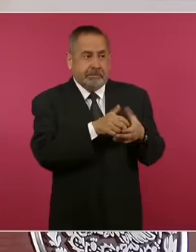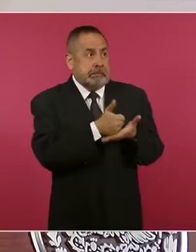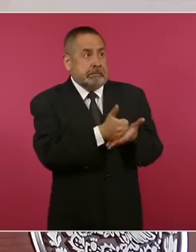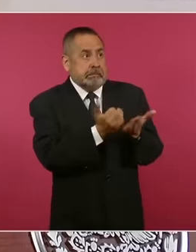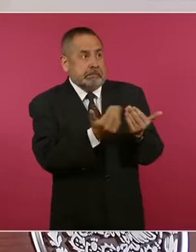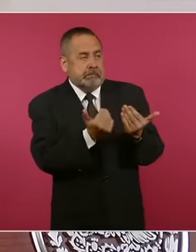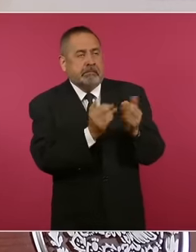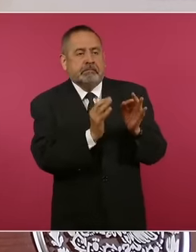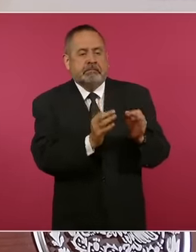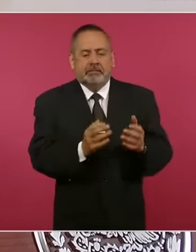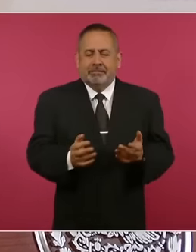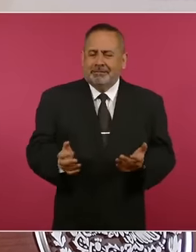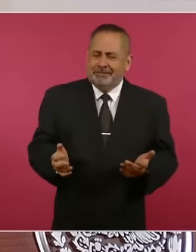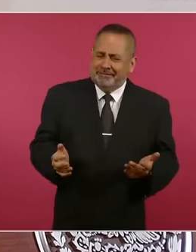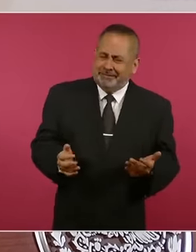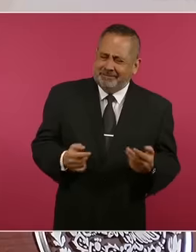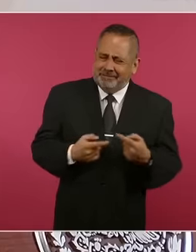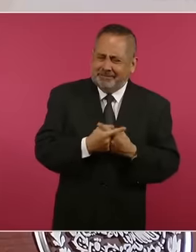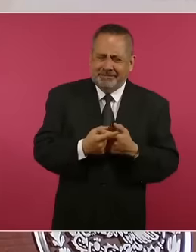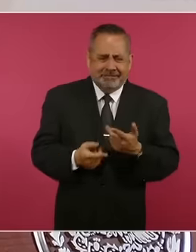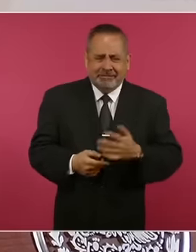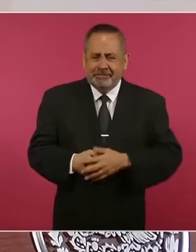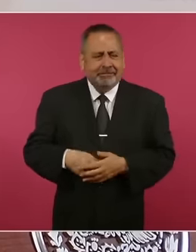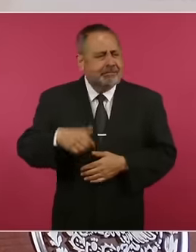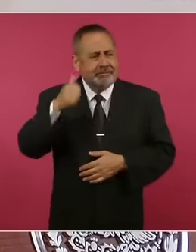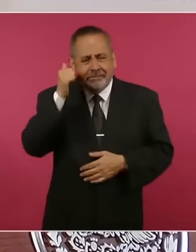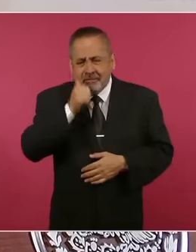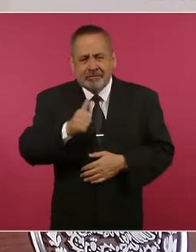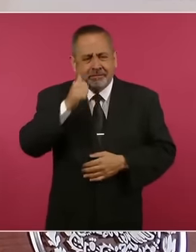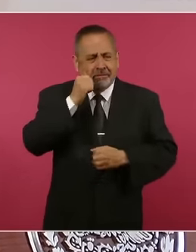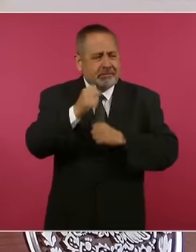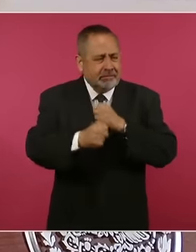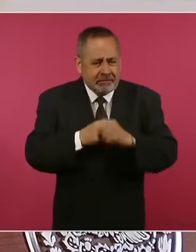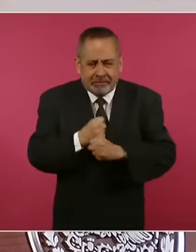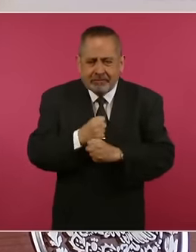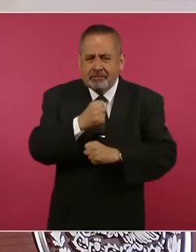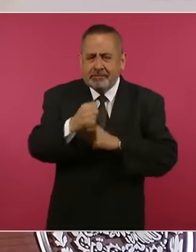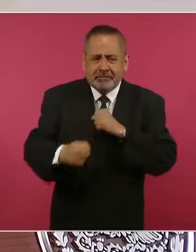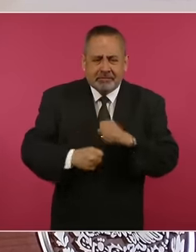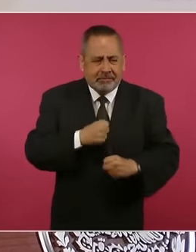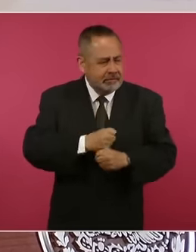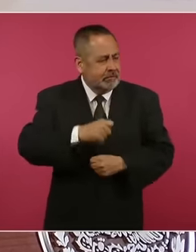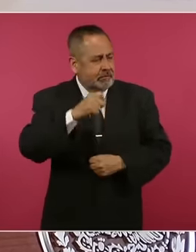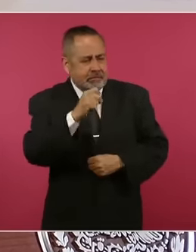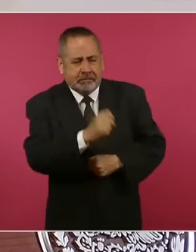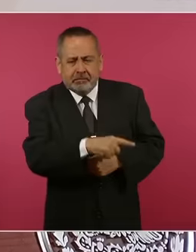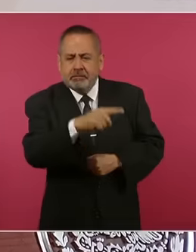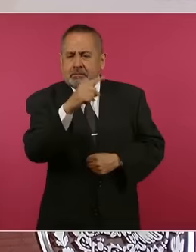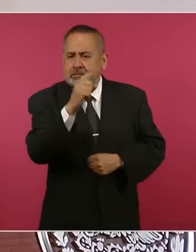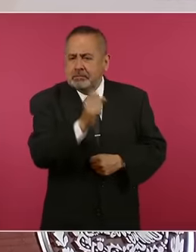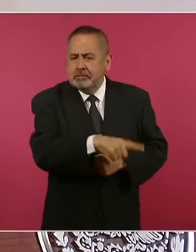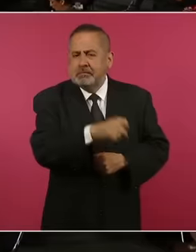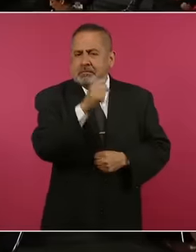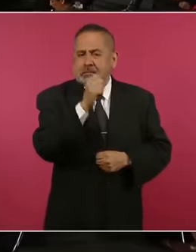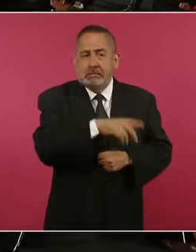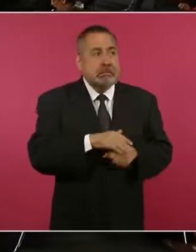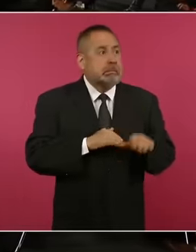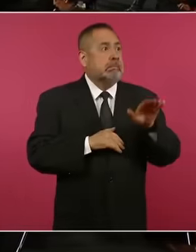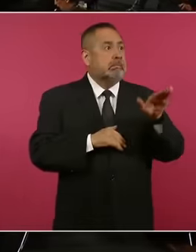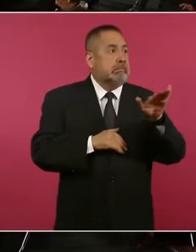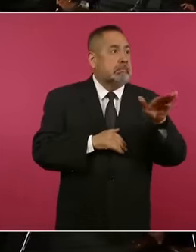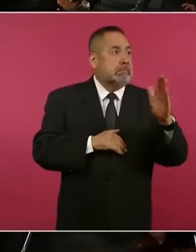Entonces, siempre en la historia ha sucedido esto, el